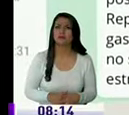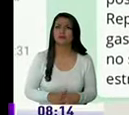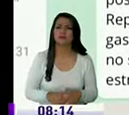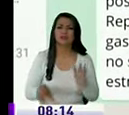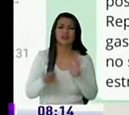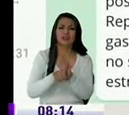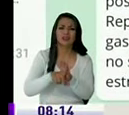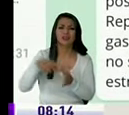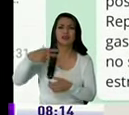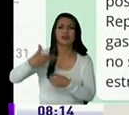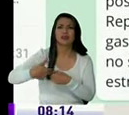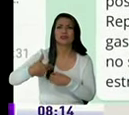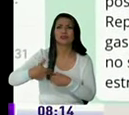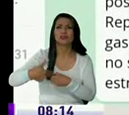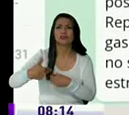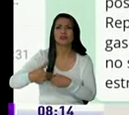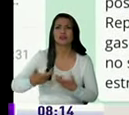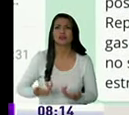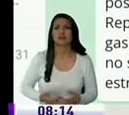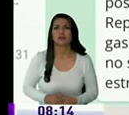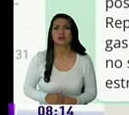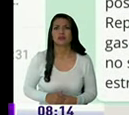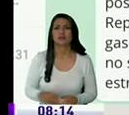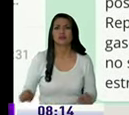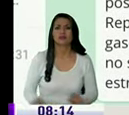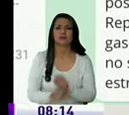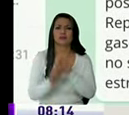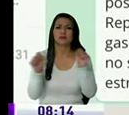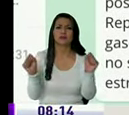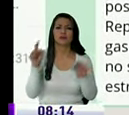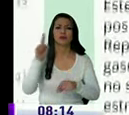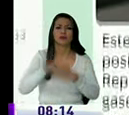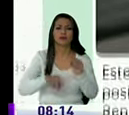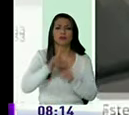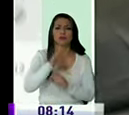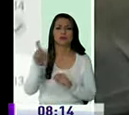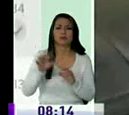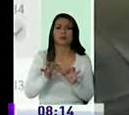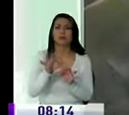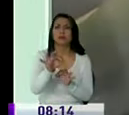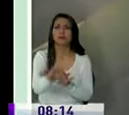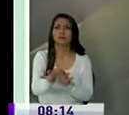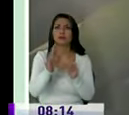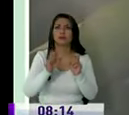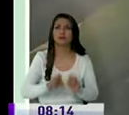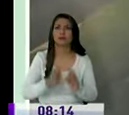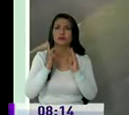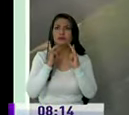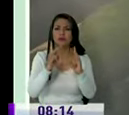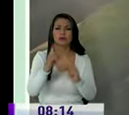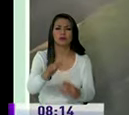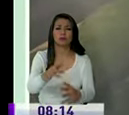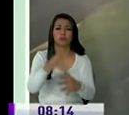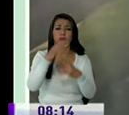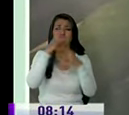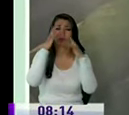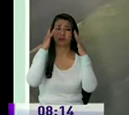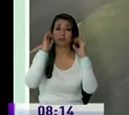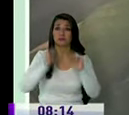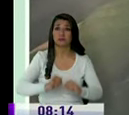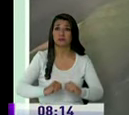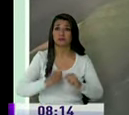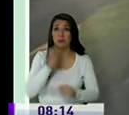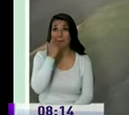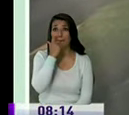diésel en Shenzhen en las mañanas no se puede ver más allá de 100 metros y por las estrellas del cielo en pocas de estos lo que queremos miren